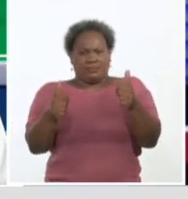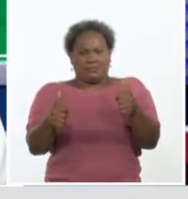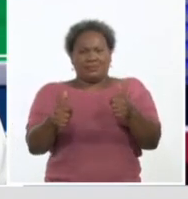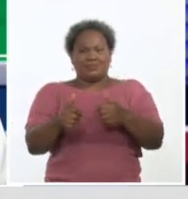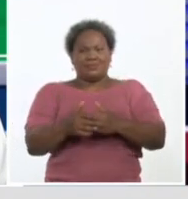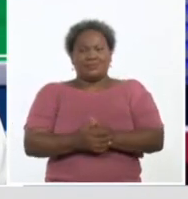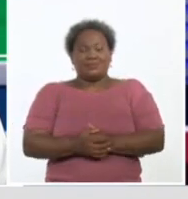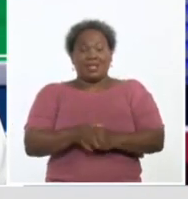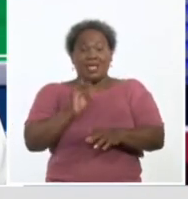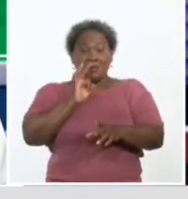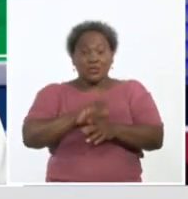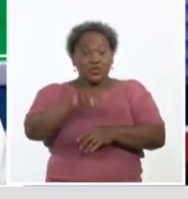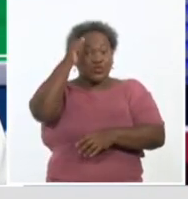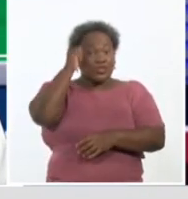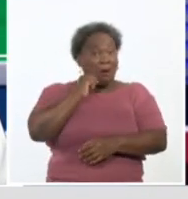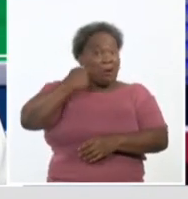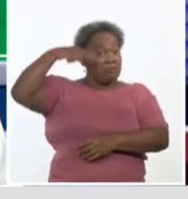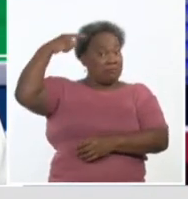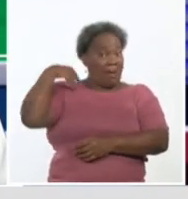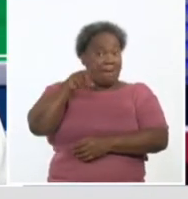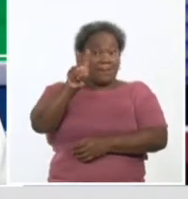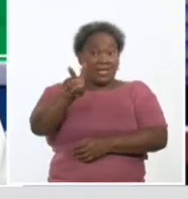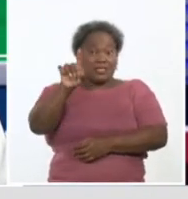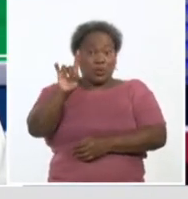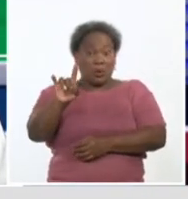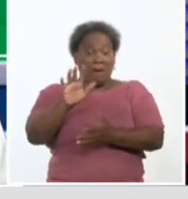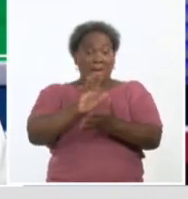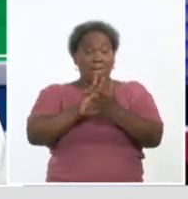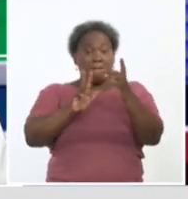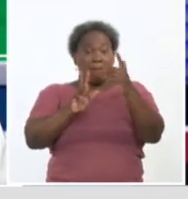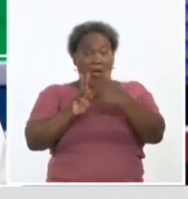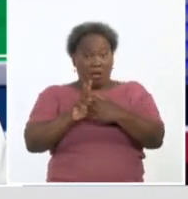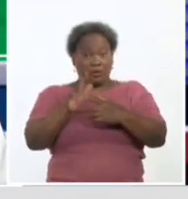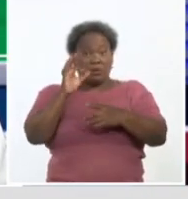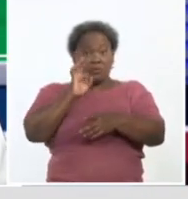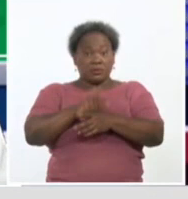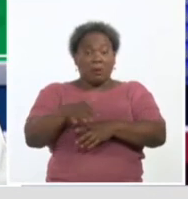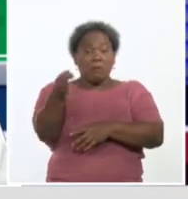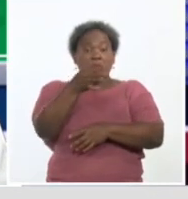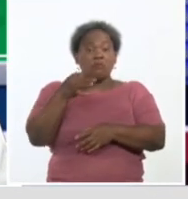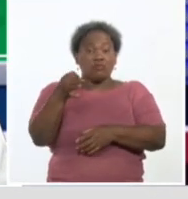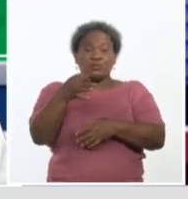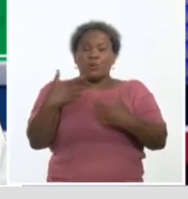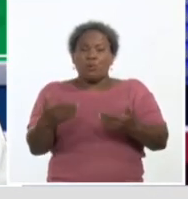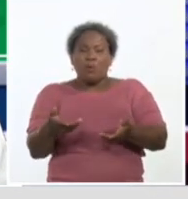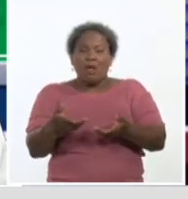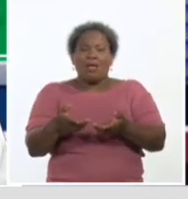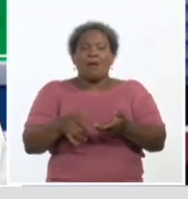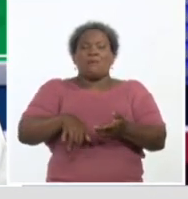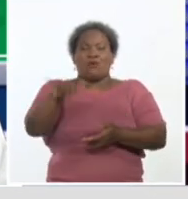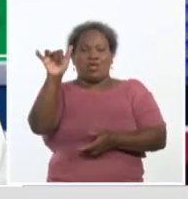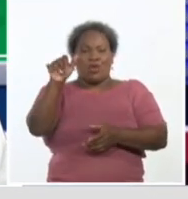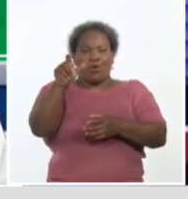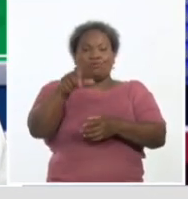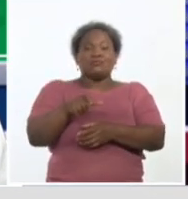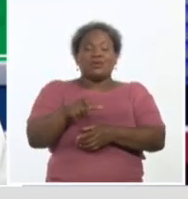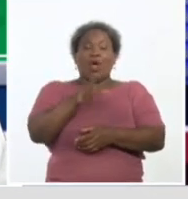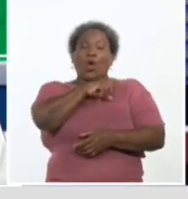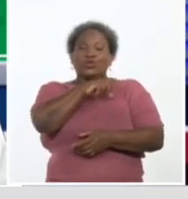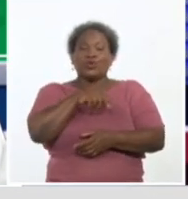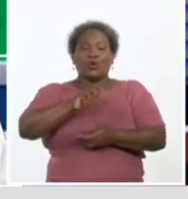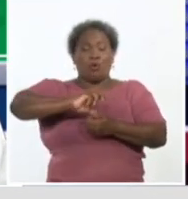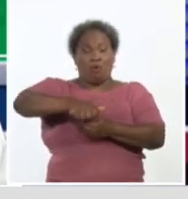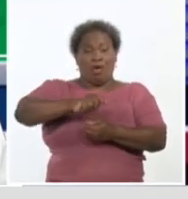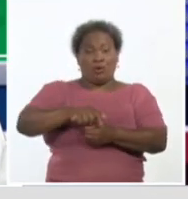inició el sábado pasado, el día 29 de mayo. Iniciamos entonces con los municipios Bolleros, Cotorro y Arroyo, que tendrán su segunda